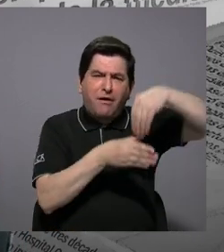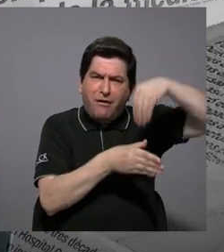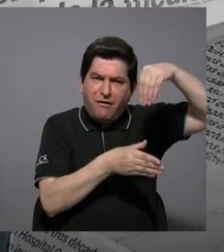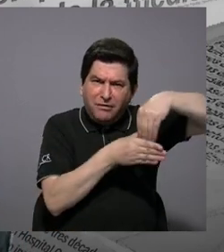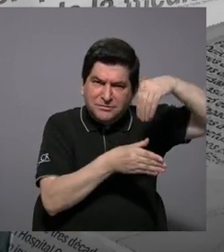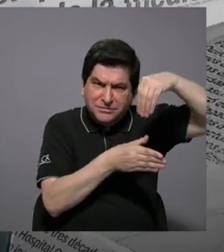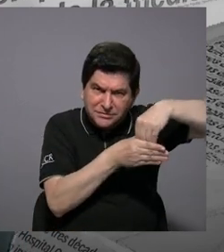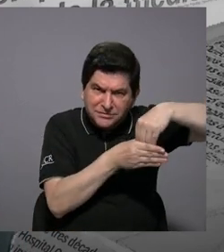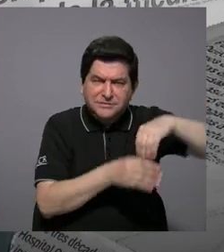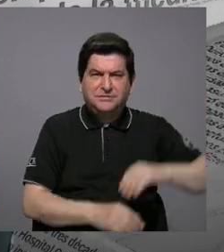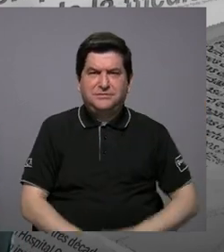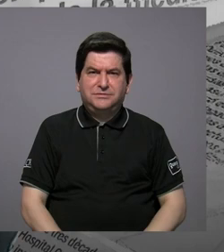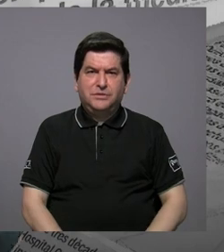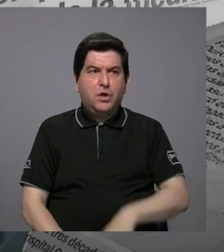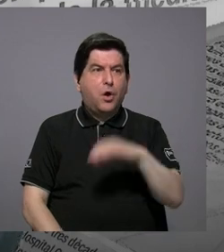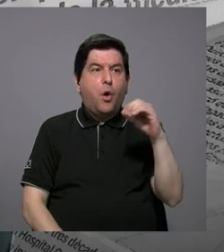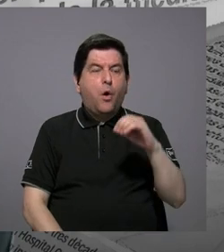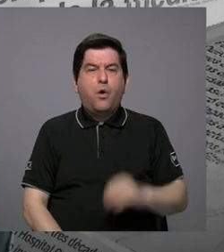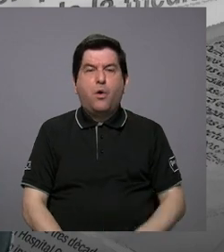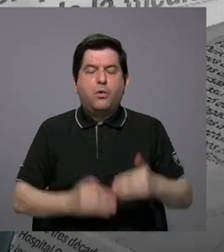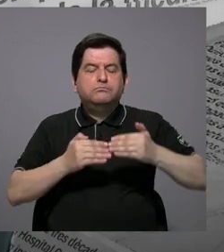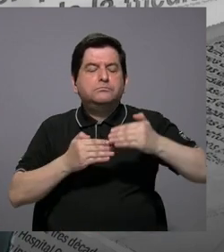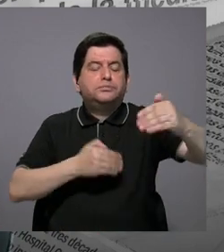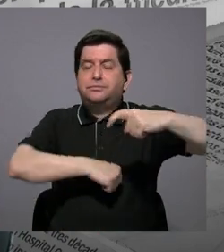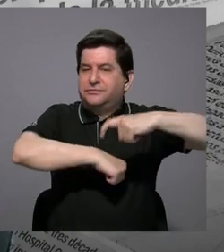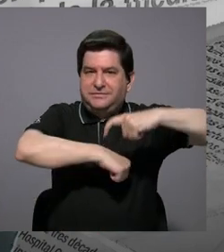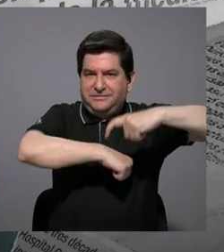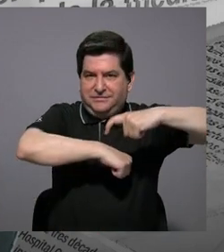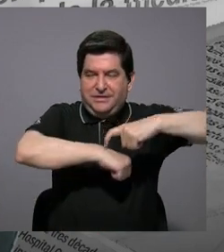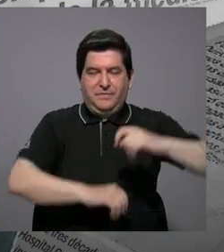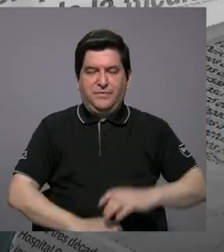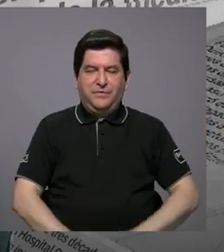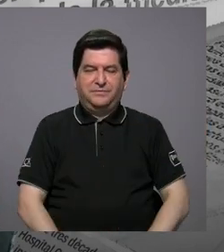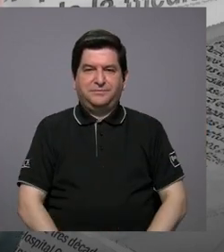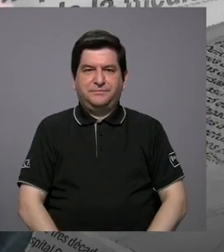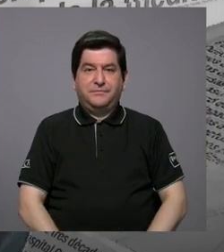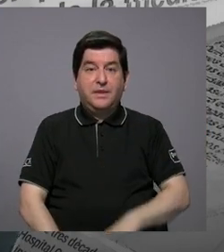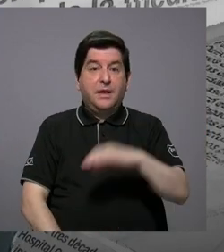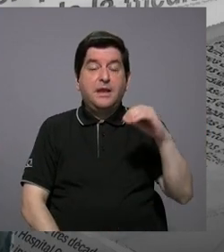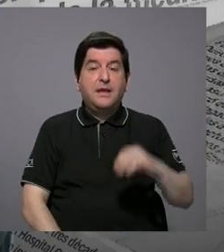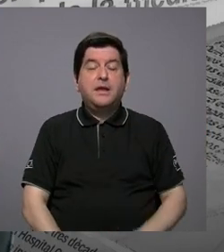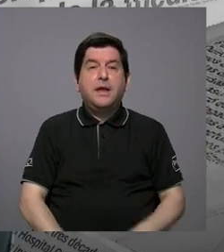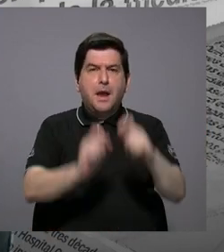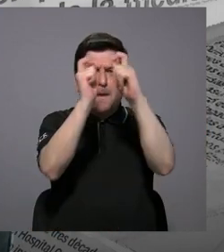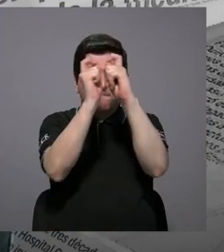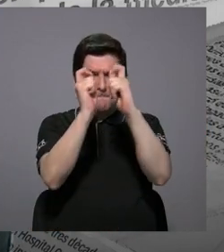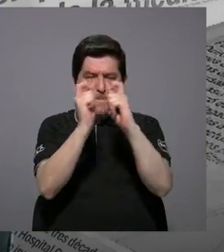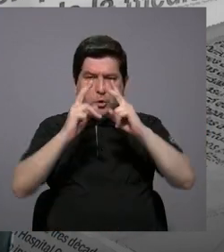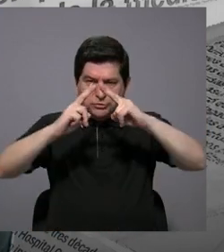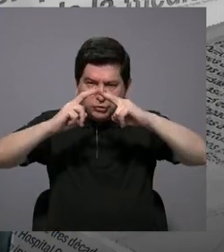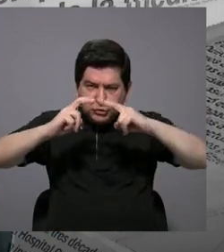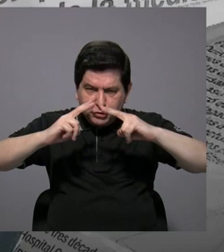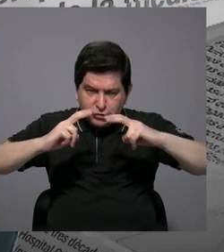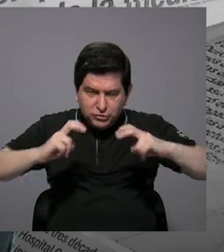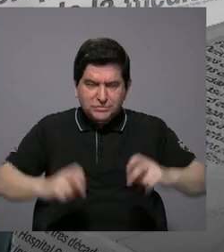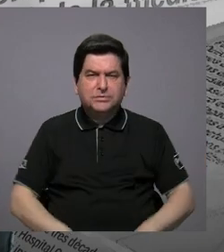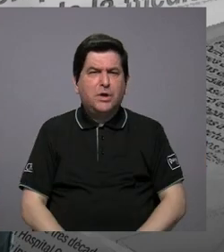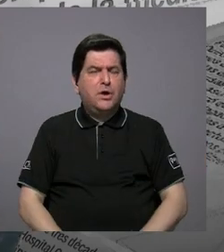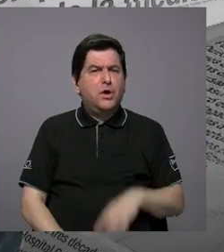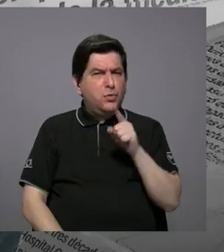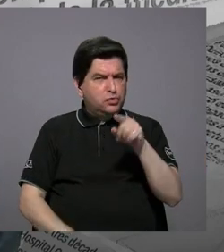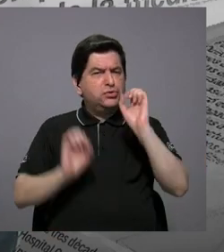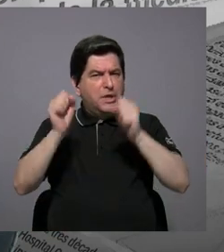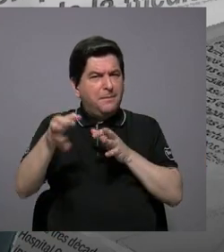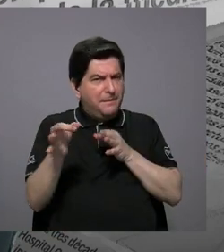o la extensión, más bien, la extensión, bueno, y los puntos que toca, si nos puede